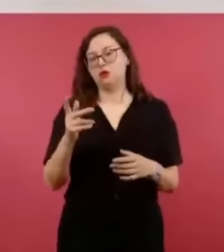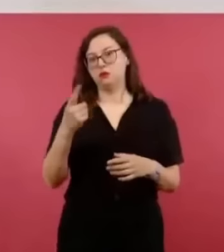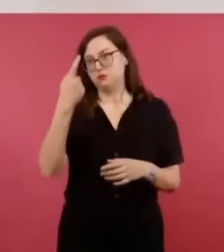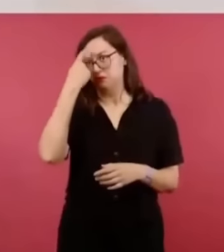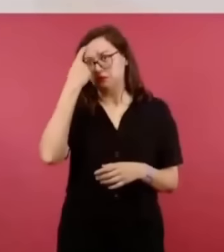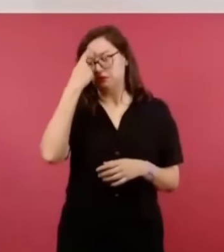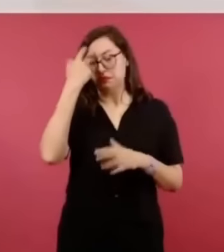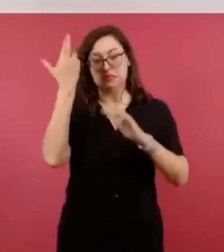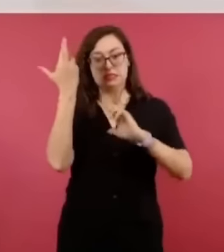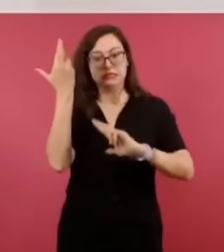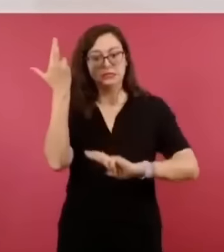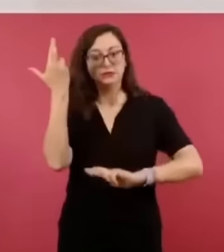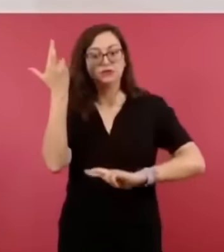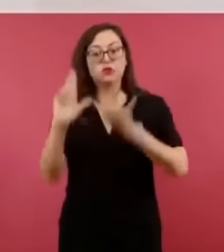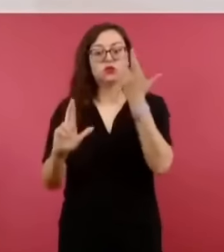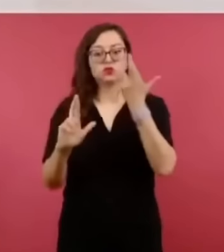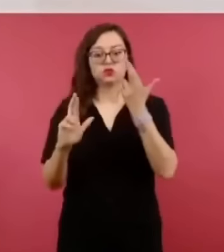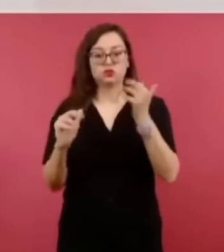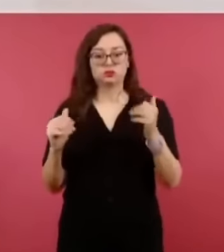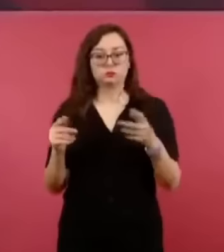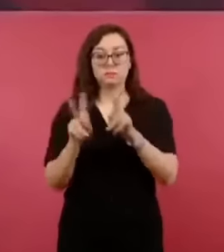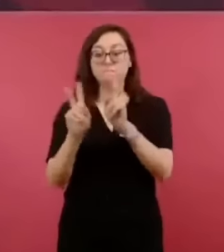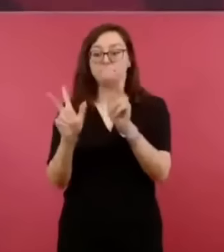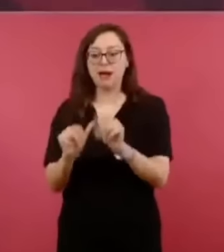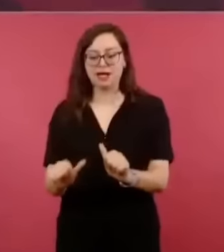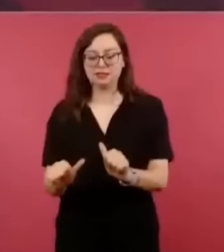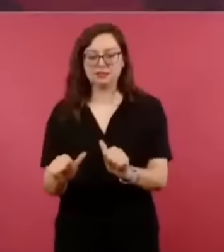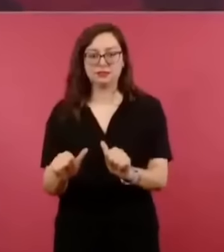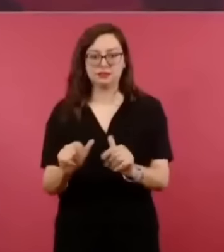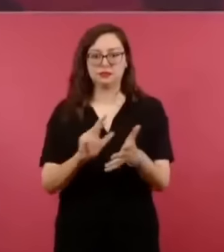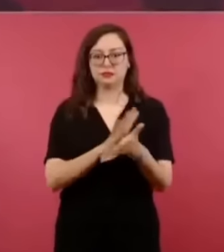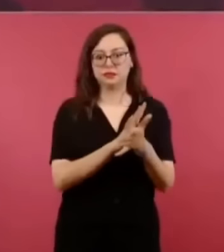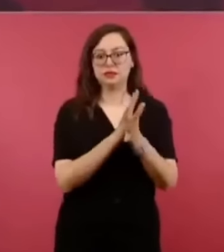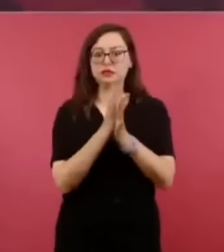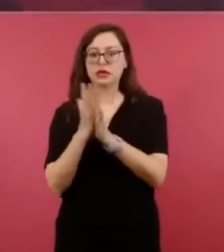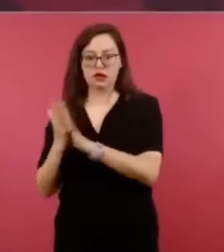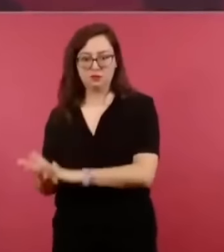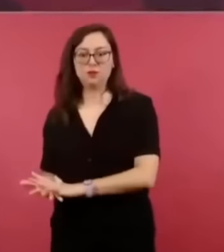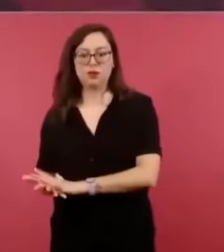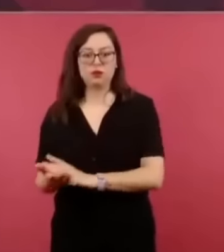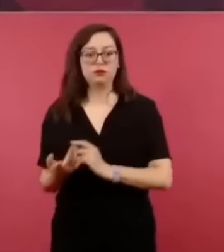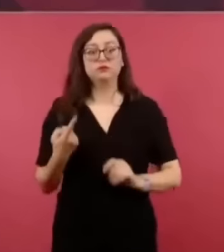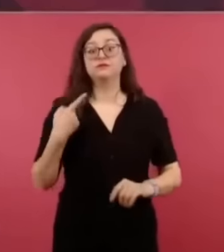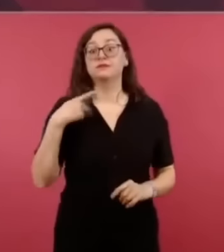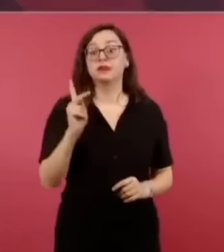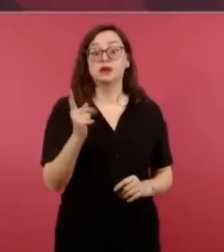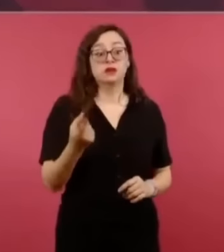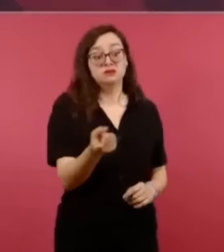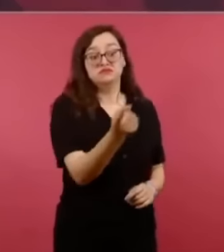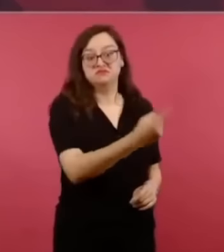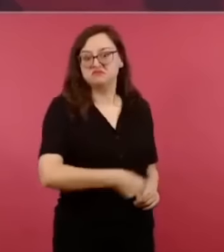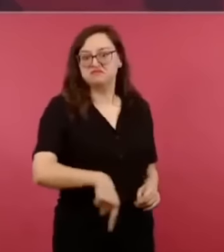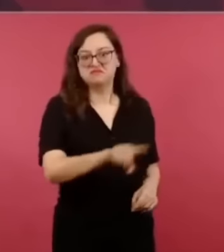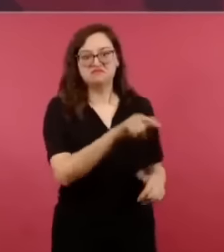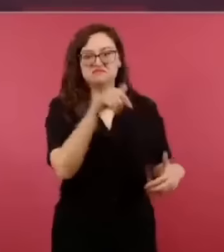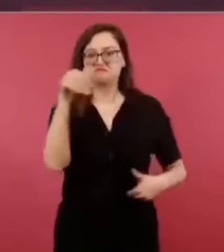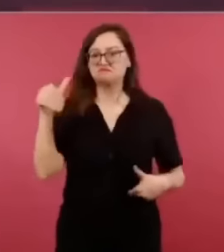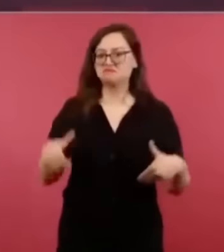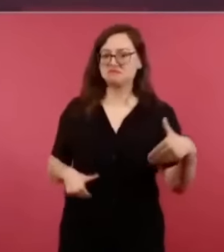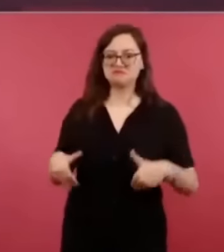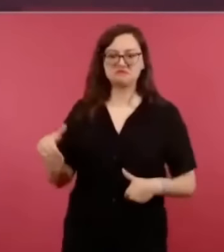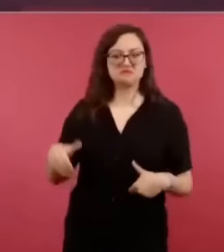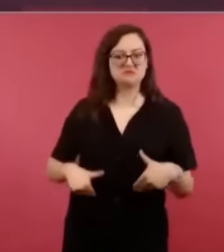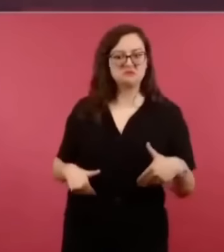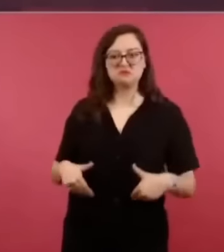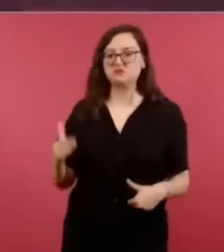Pero eso molesta y no les gusta a